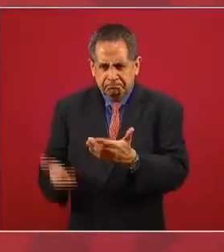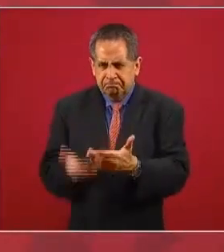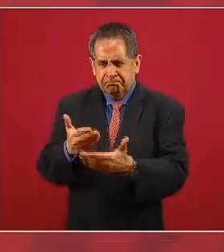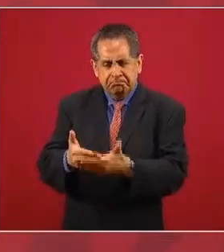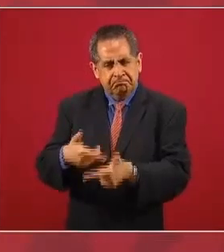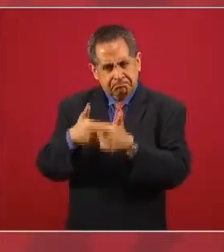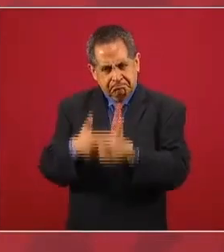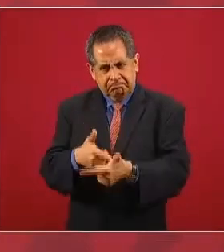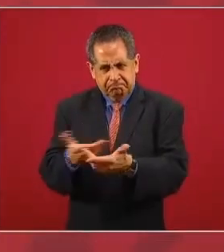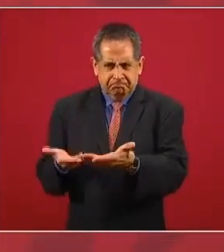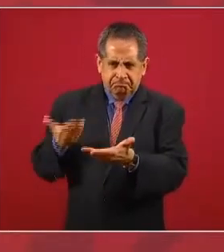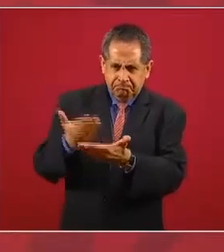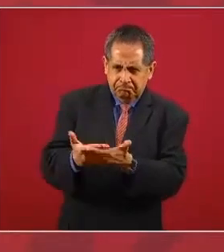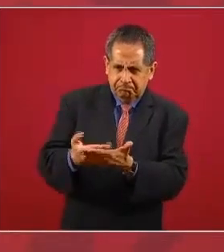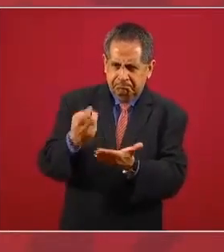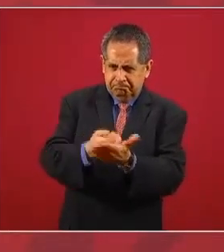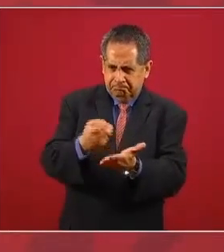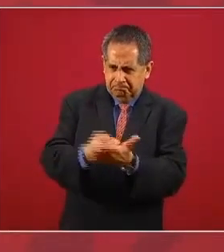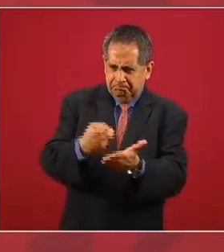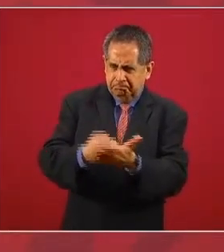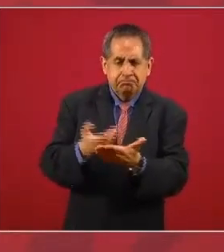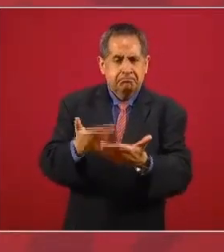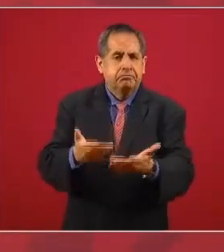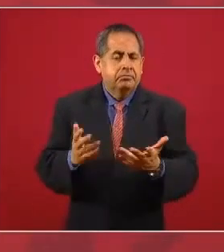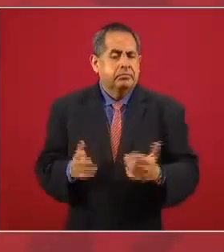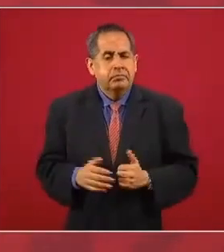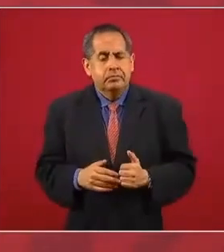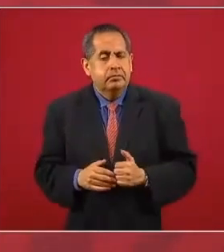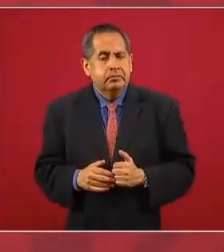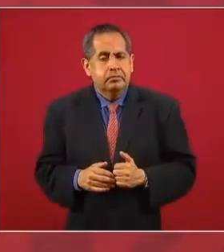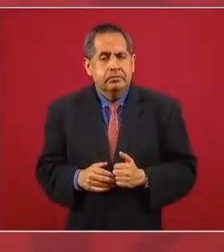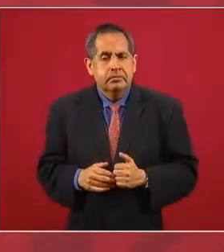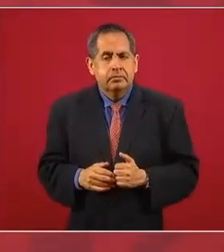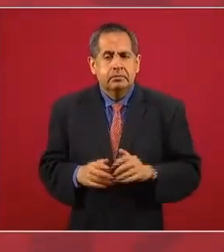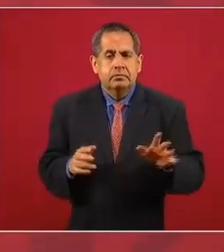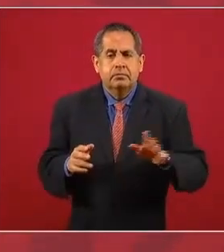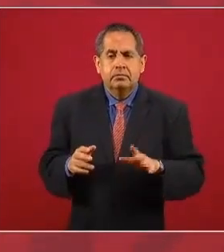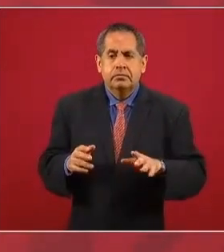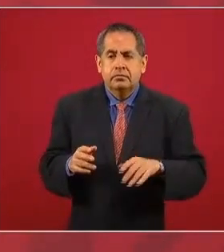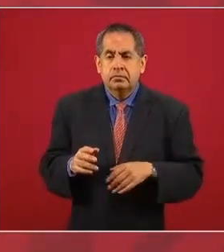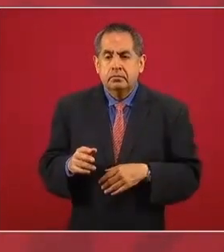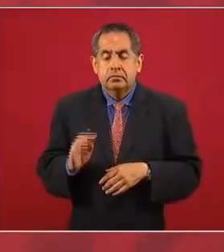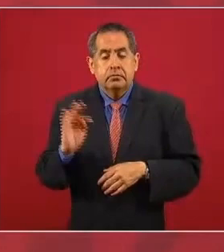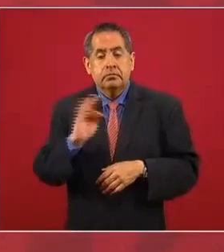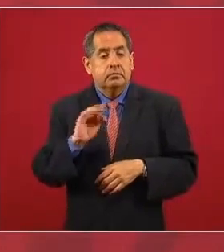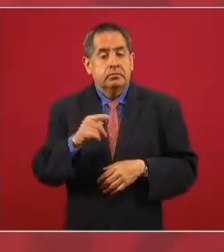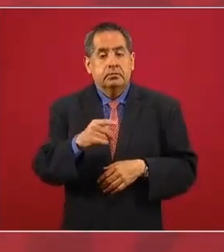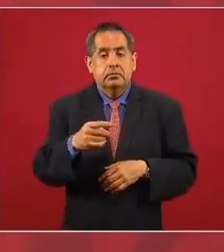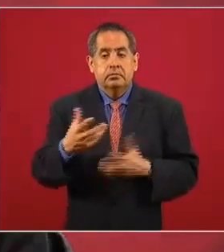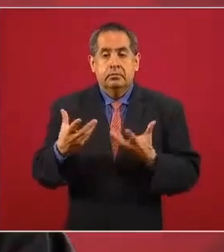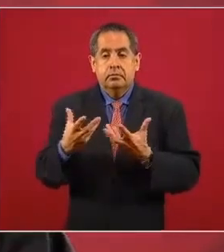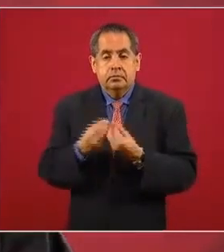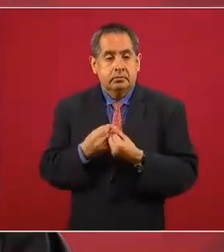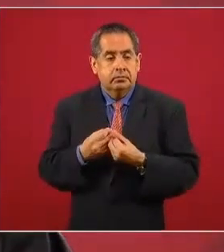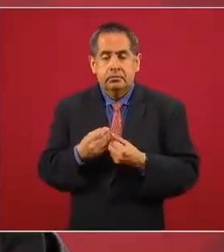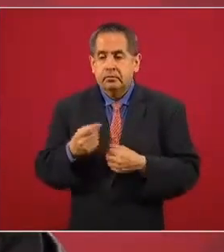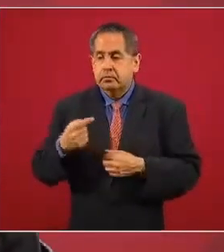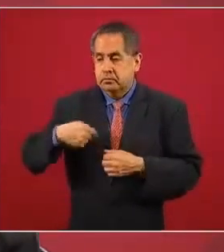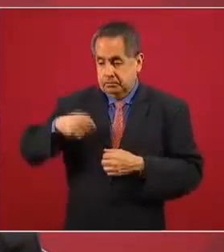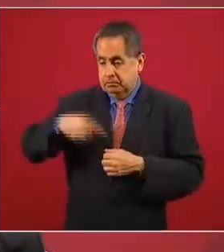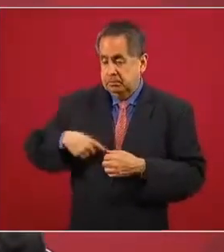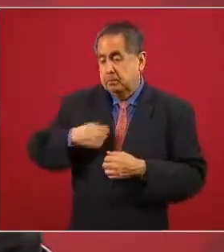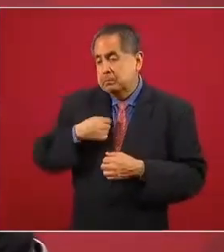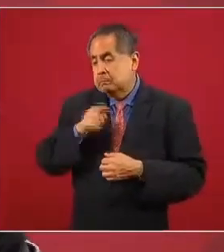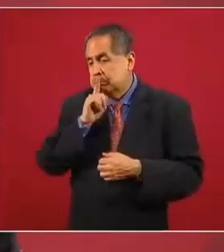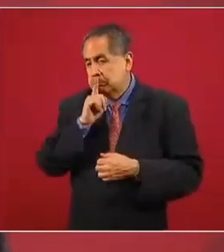cosas. No es que vienen de nuestro movimiento y nos vamos a quedar callados. No,